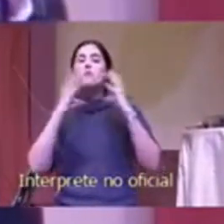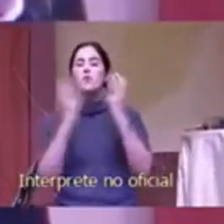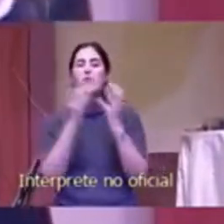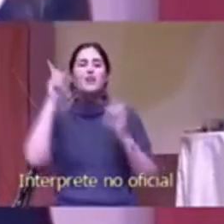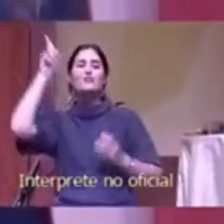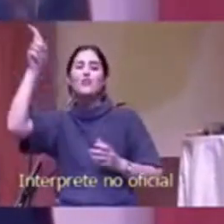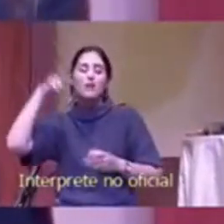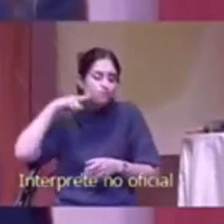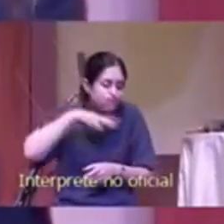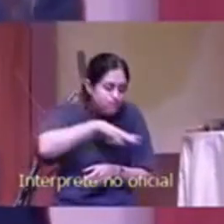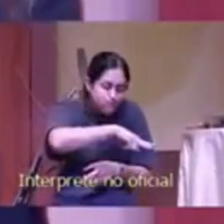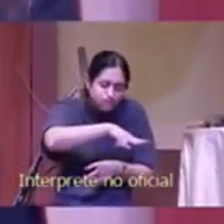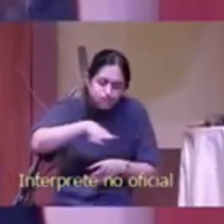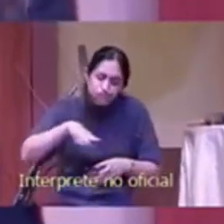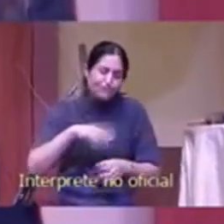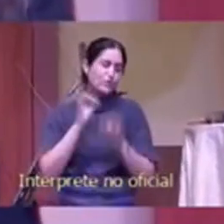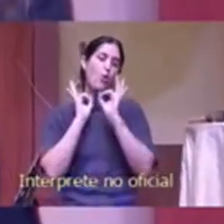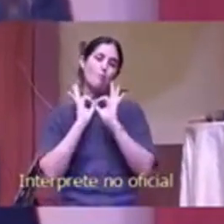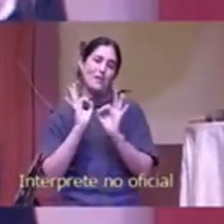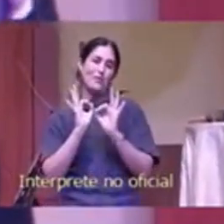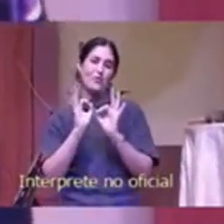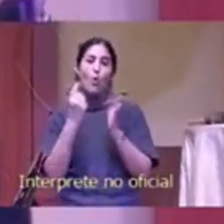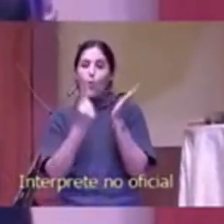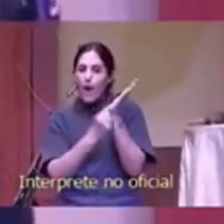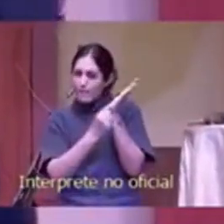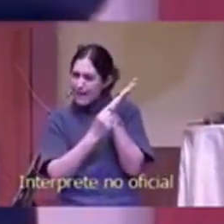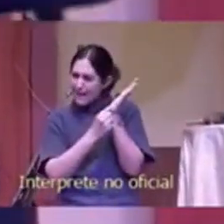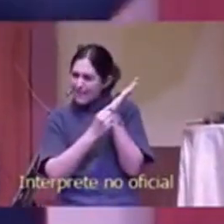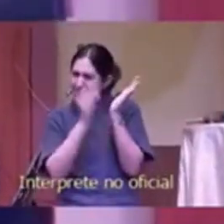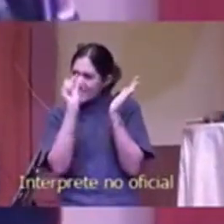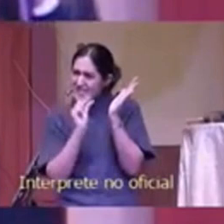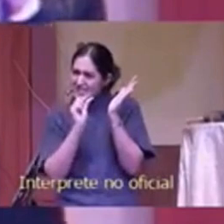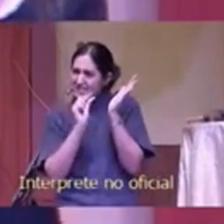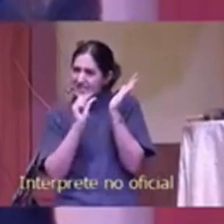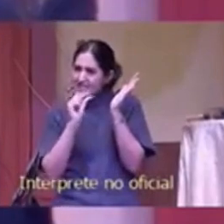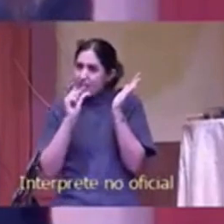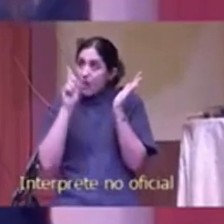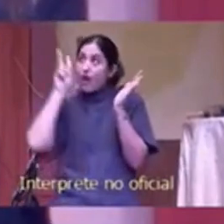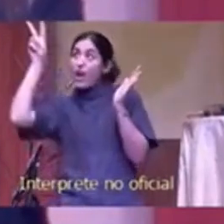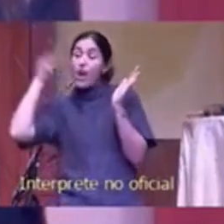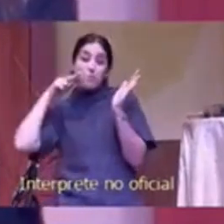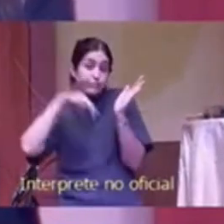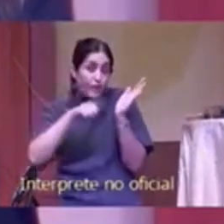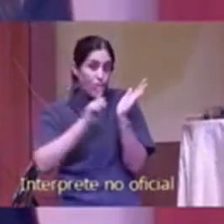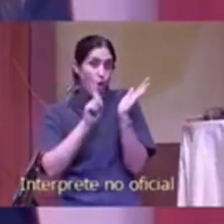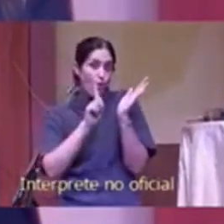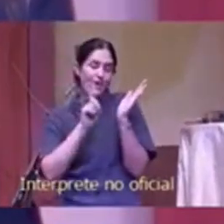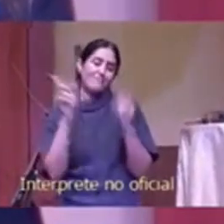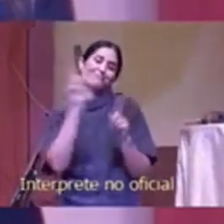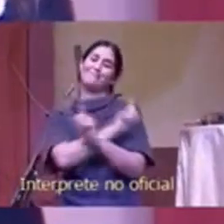todo lo que hay en esta iglesia y todo lo que hay afuera de esta iglesia todo